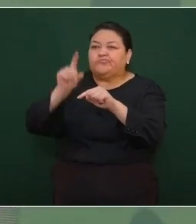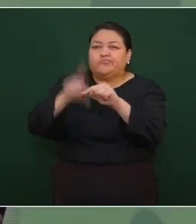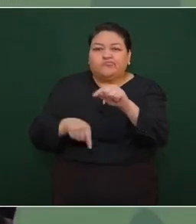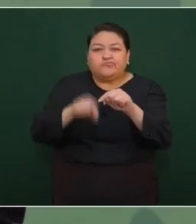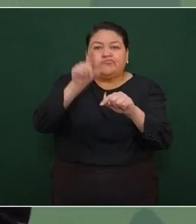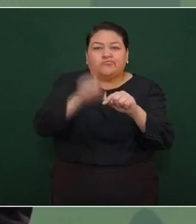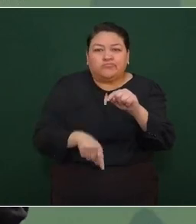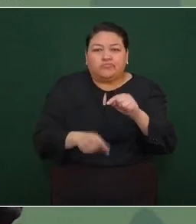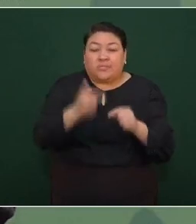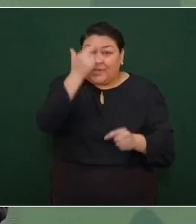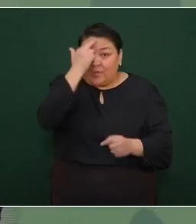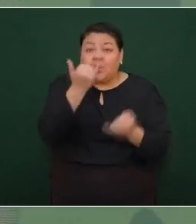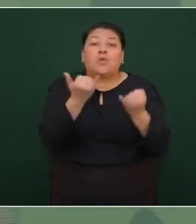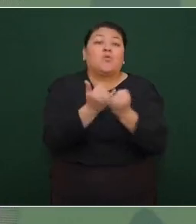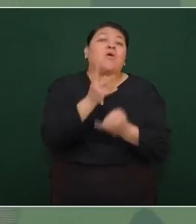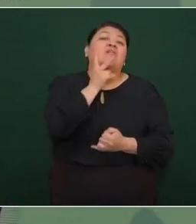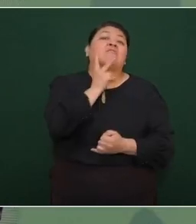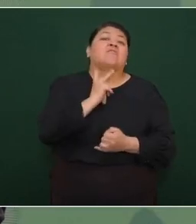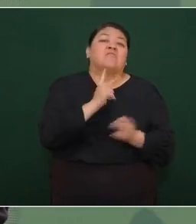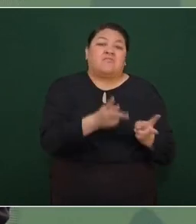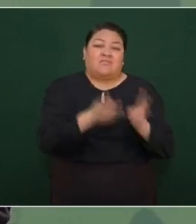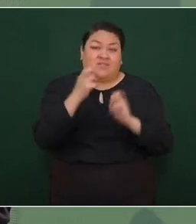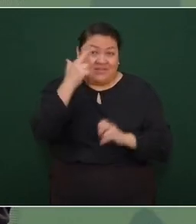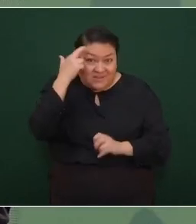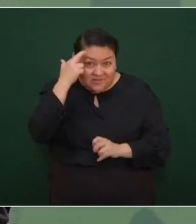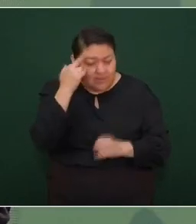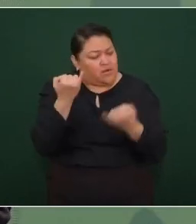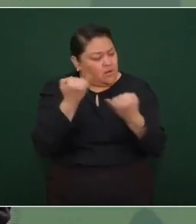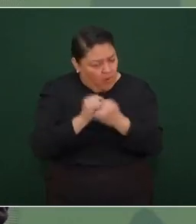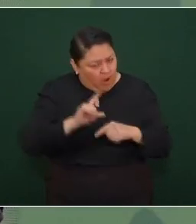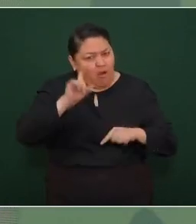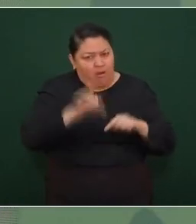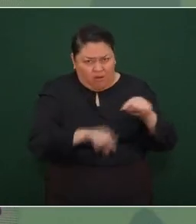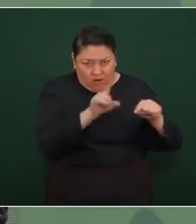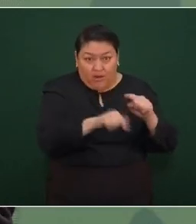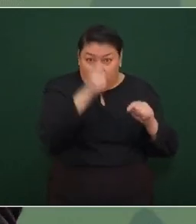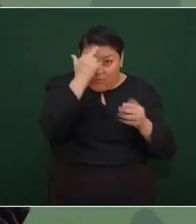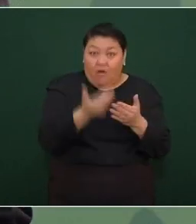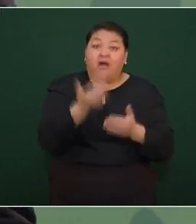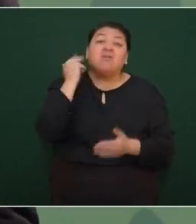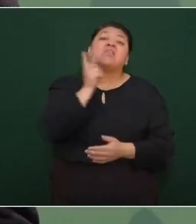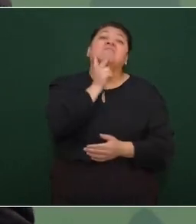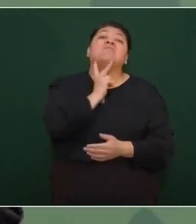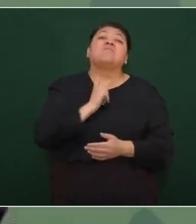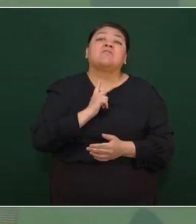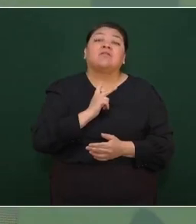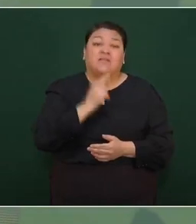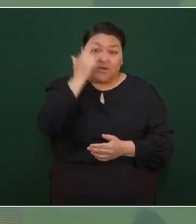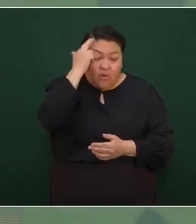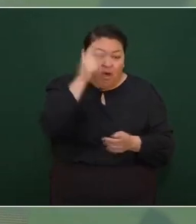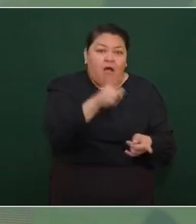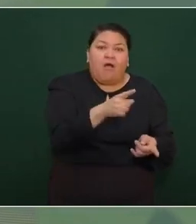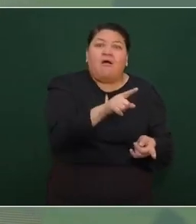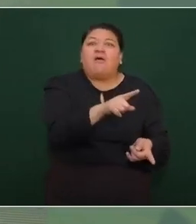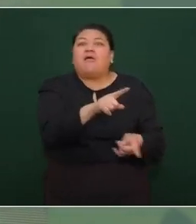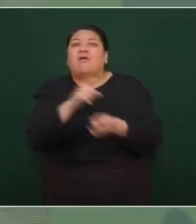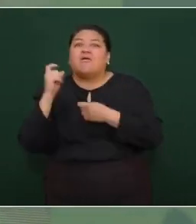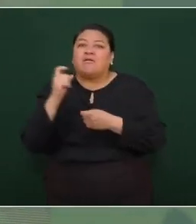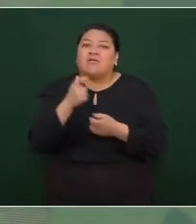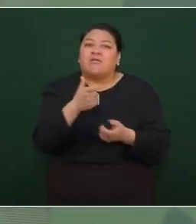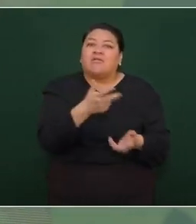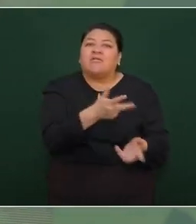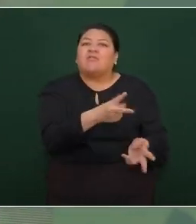el huachicol, cuando llegamos se robaban 80 mil barriles